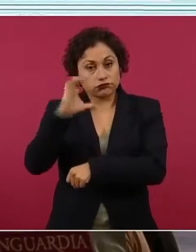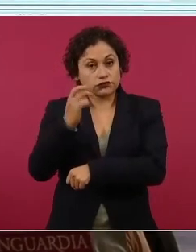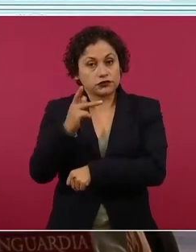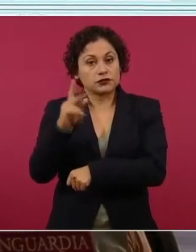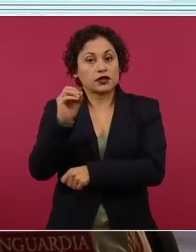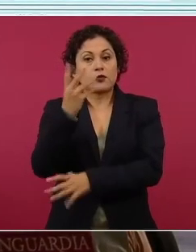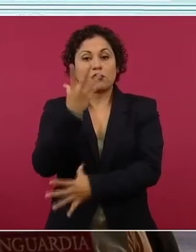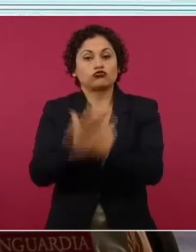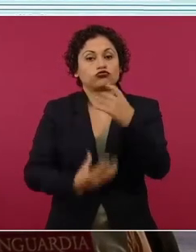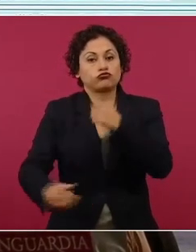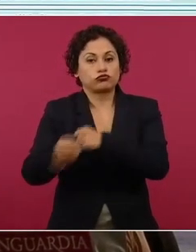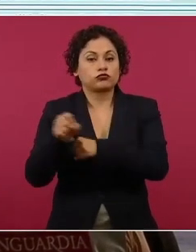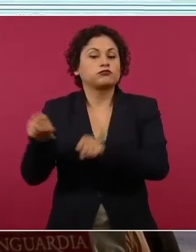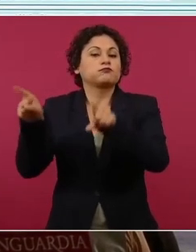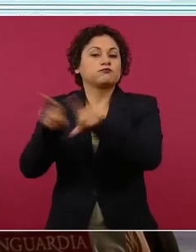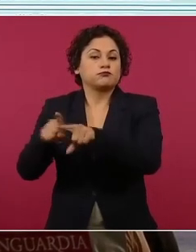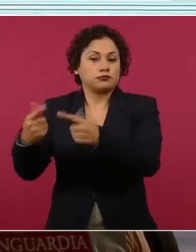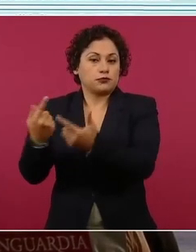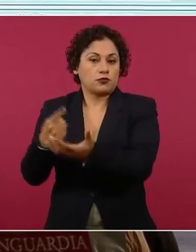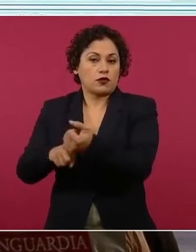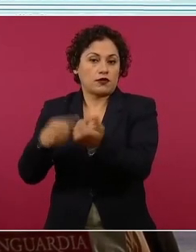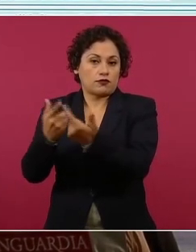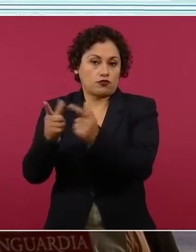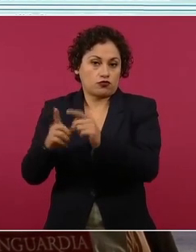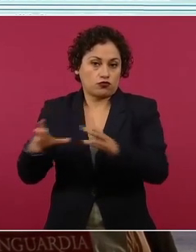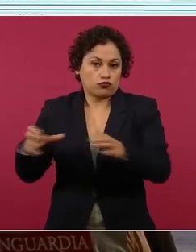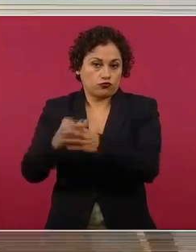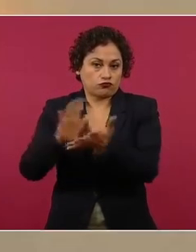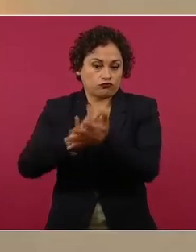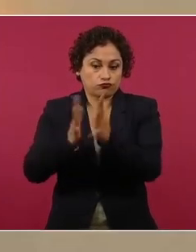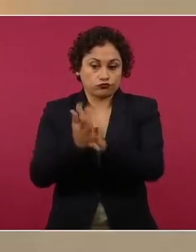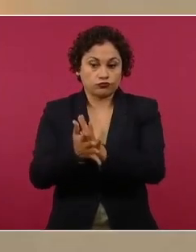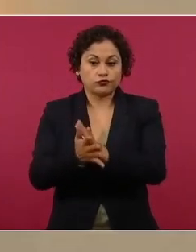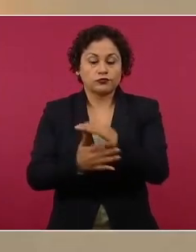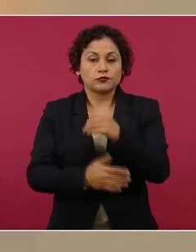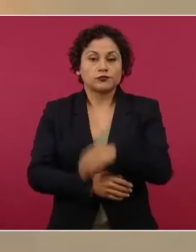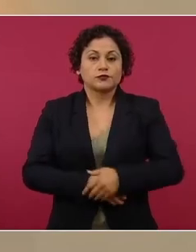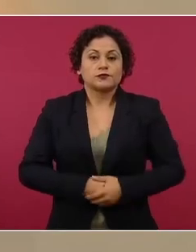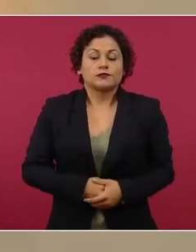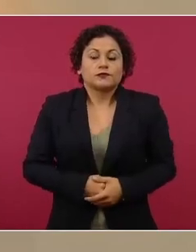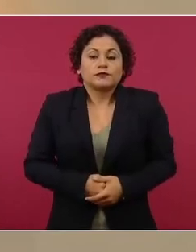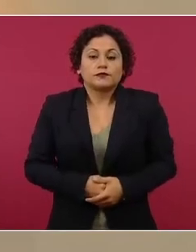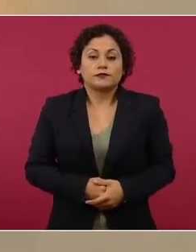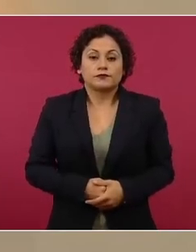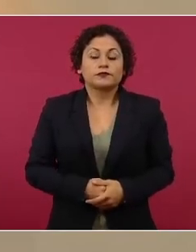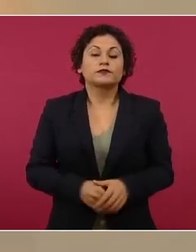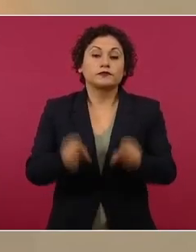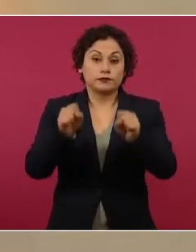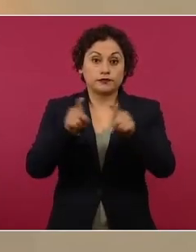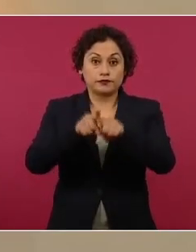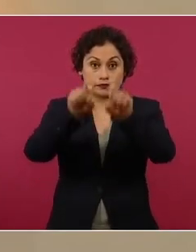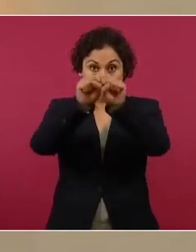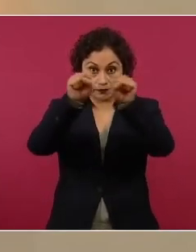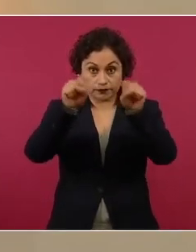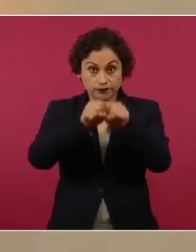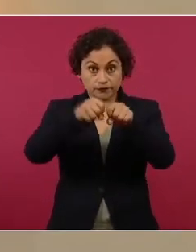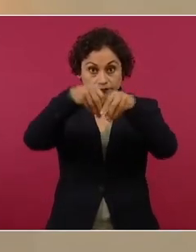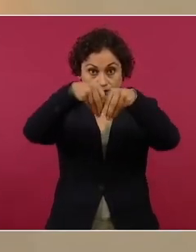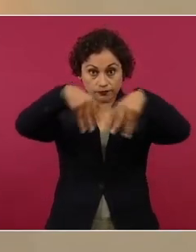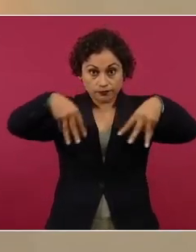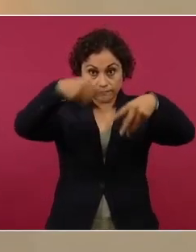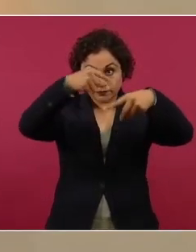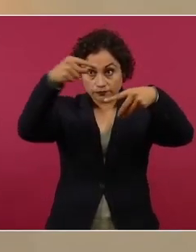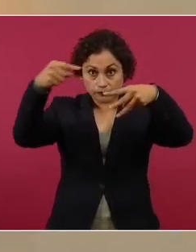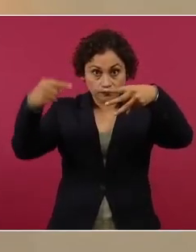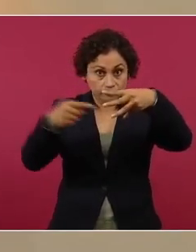del Altiplano en 2015. También como parte de esta estructura y de las ramificaciones que tuvo todo